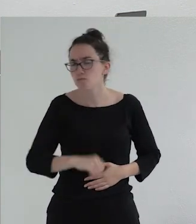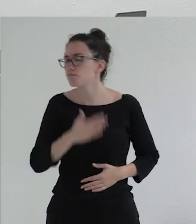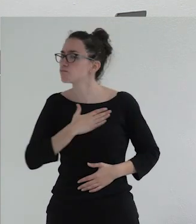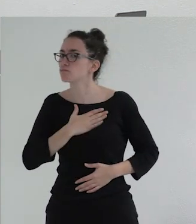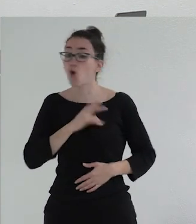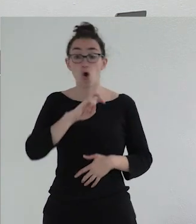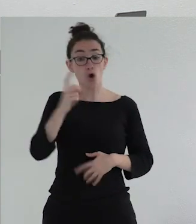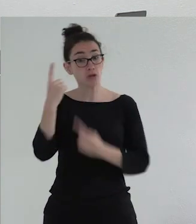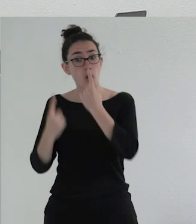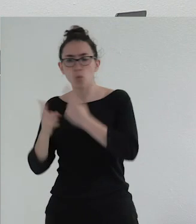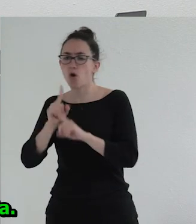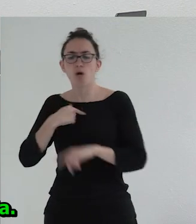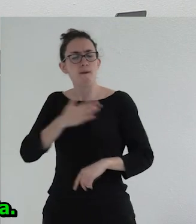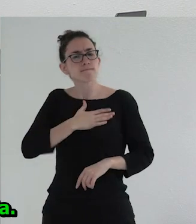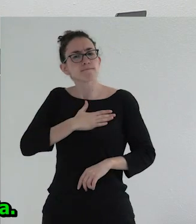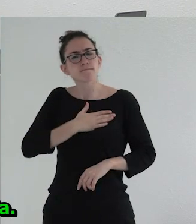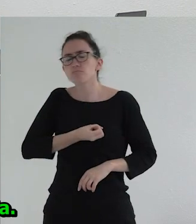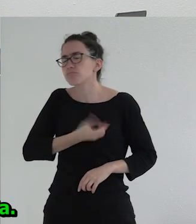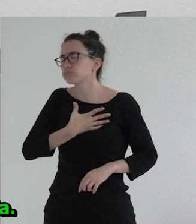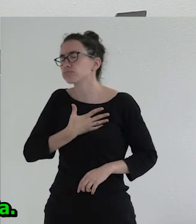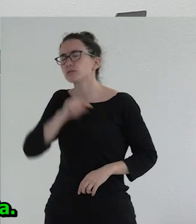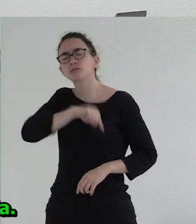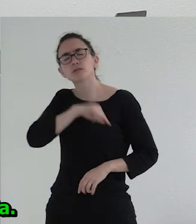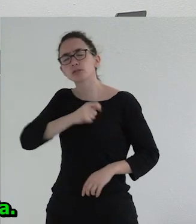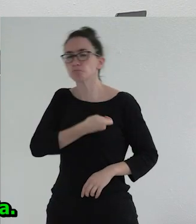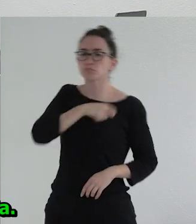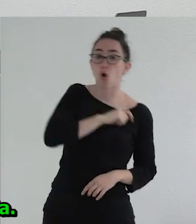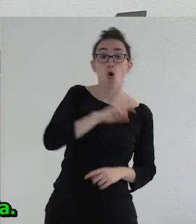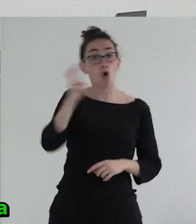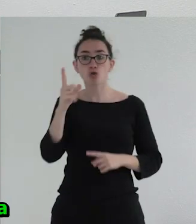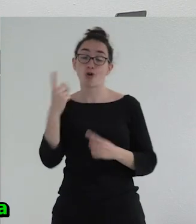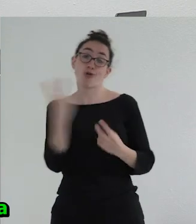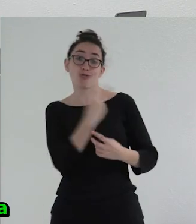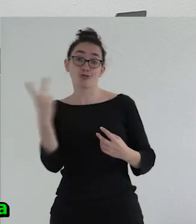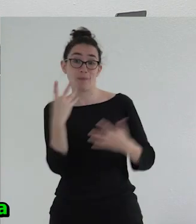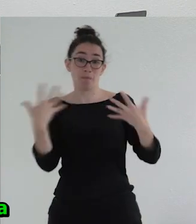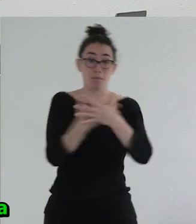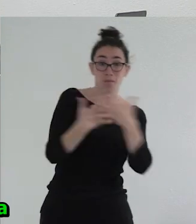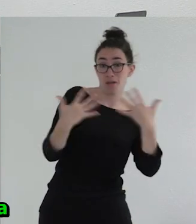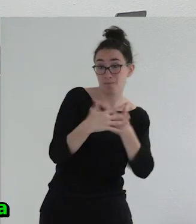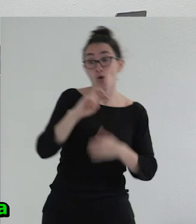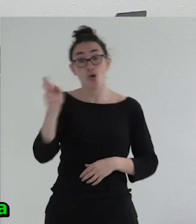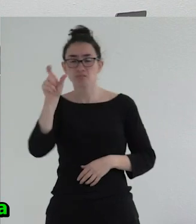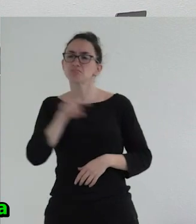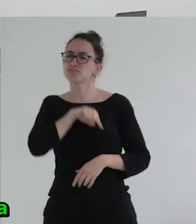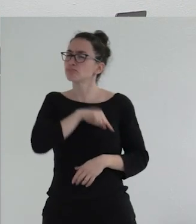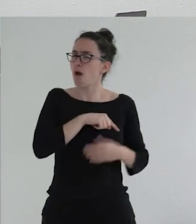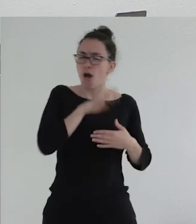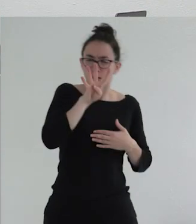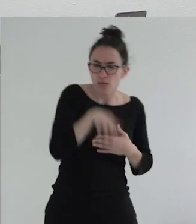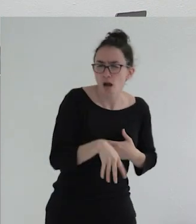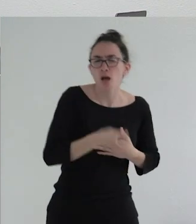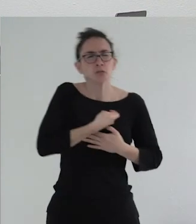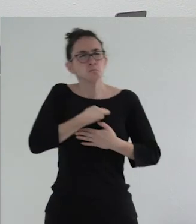Luego hay otra gente que es muy española. Luego hay otra gente que es muy catalana y muy española. Luego hay otra gente que es muy catalana, muy española y